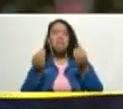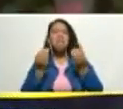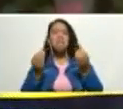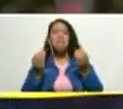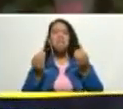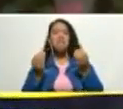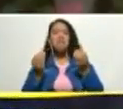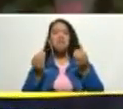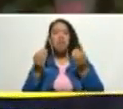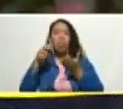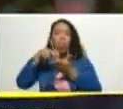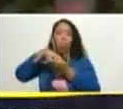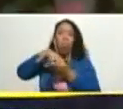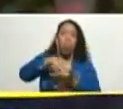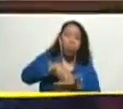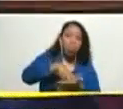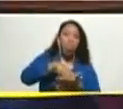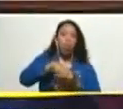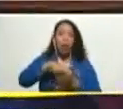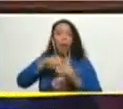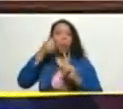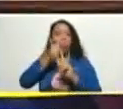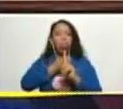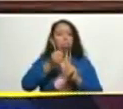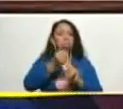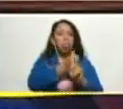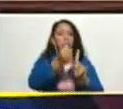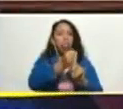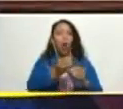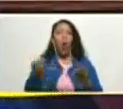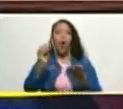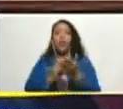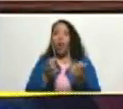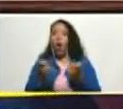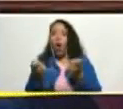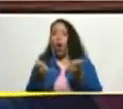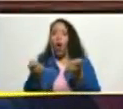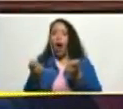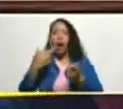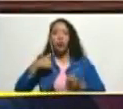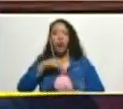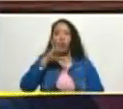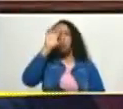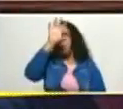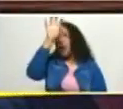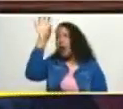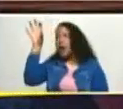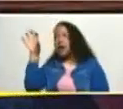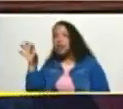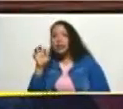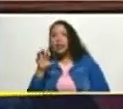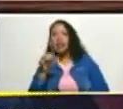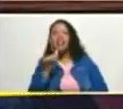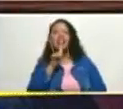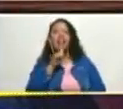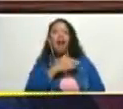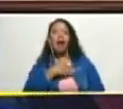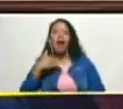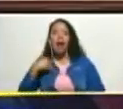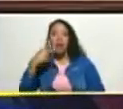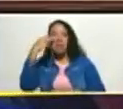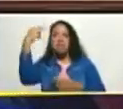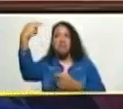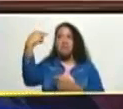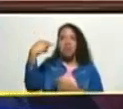arrodillar someter recolonizar a nuestros países quienes pretenden vernos